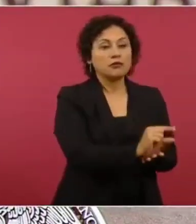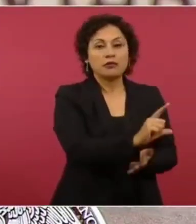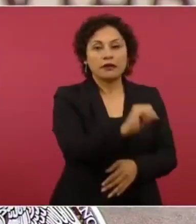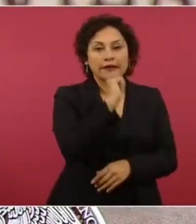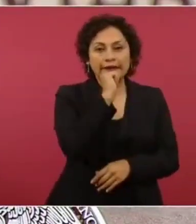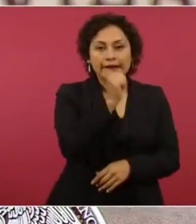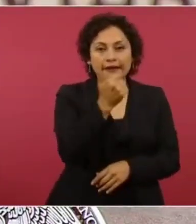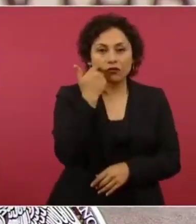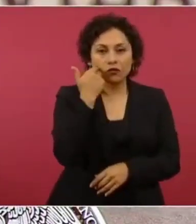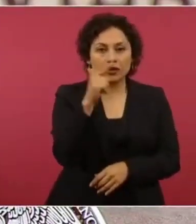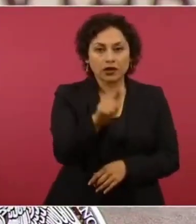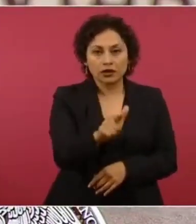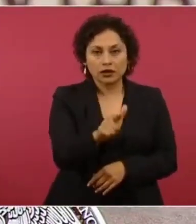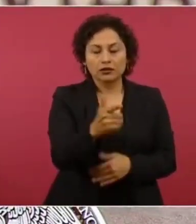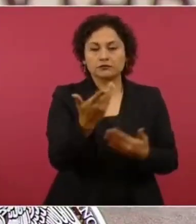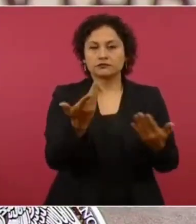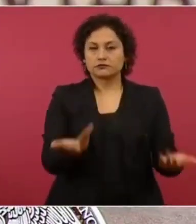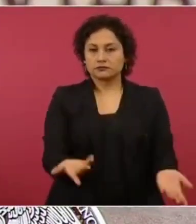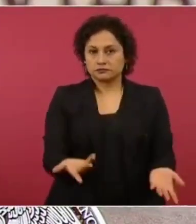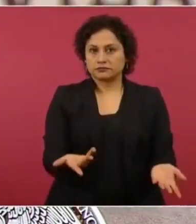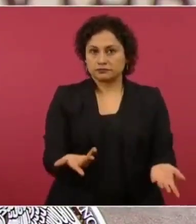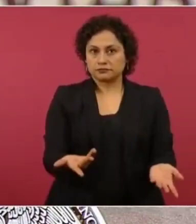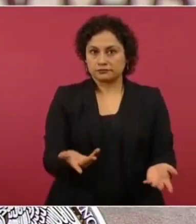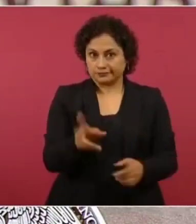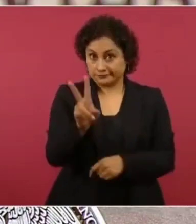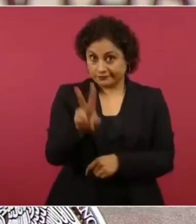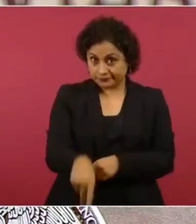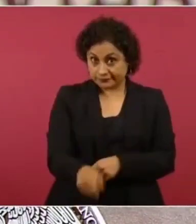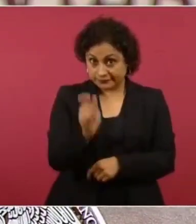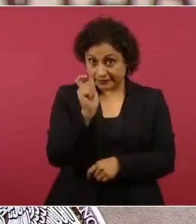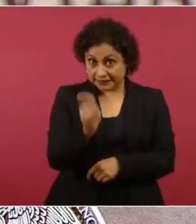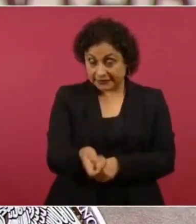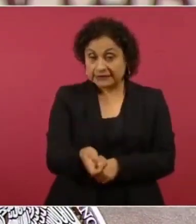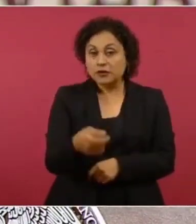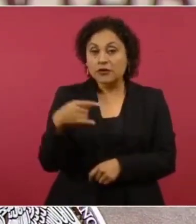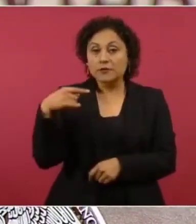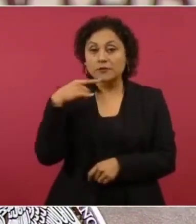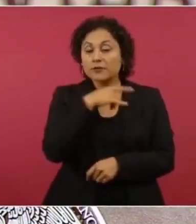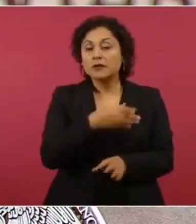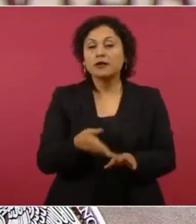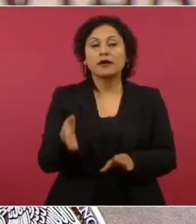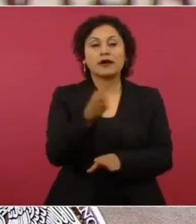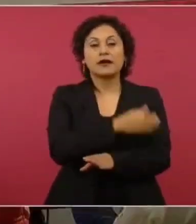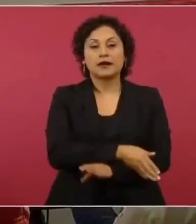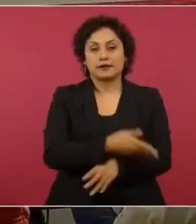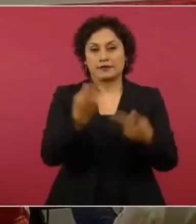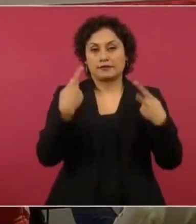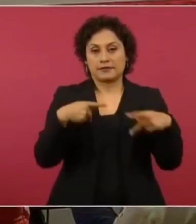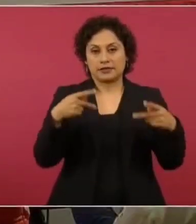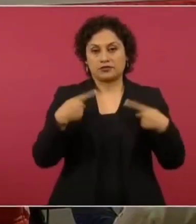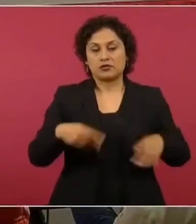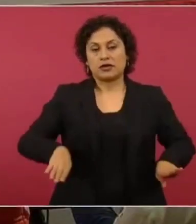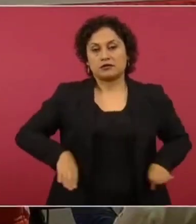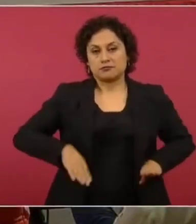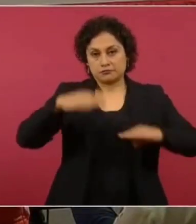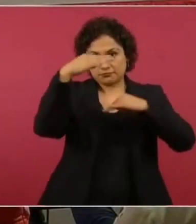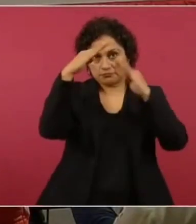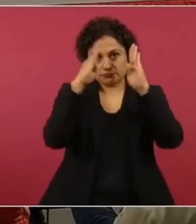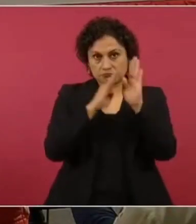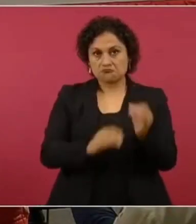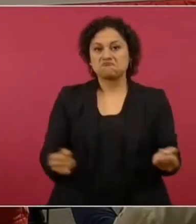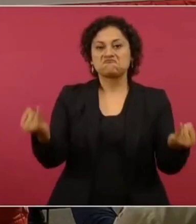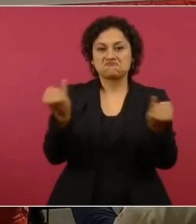es la doble moral de los conservadores. Vamos con más mentiras, vamos a